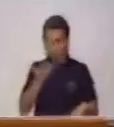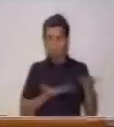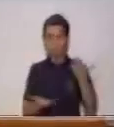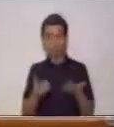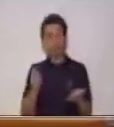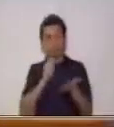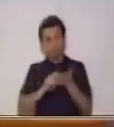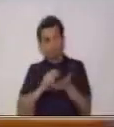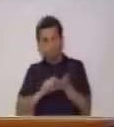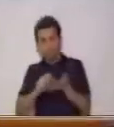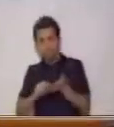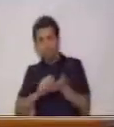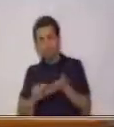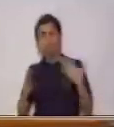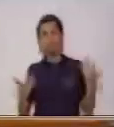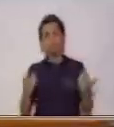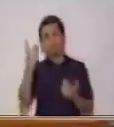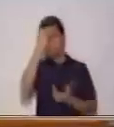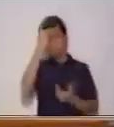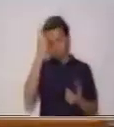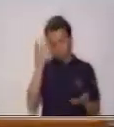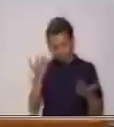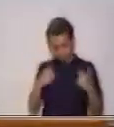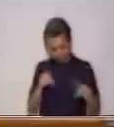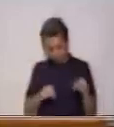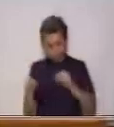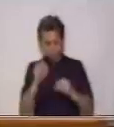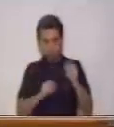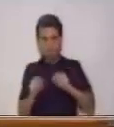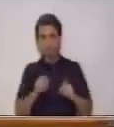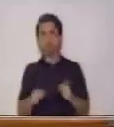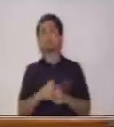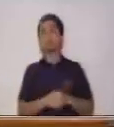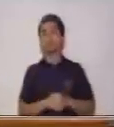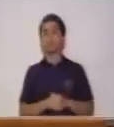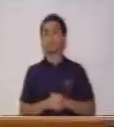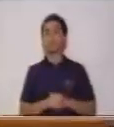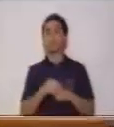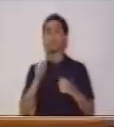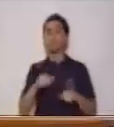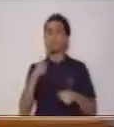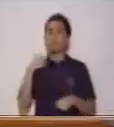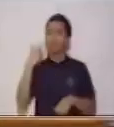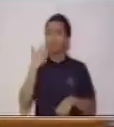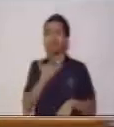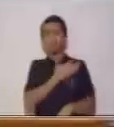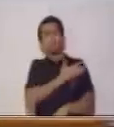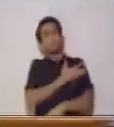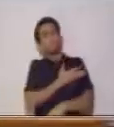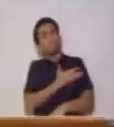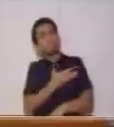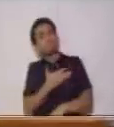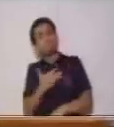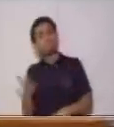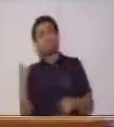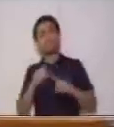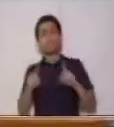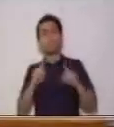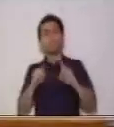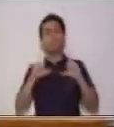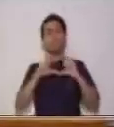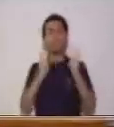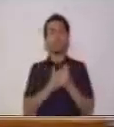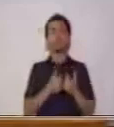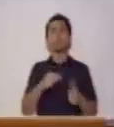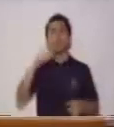de lo que vamos a trabajar en la clase. de hoy. Hemos visto en estas clases los diferentes tipos de